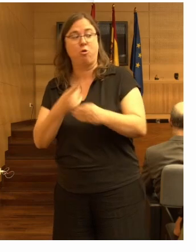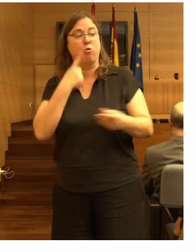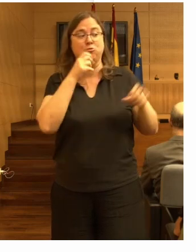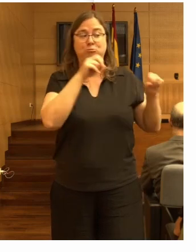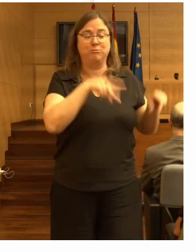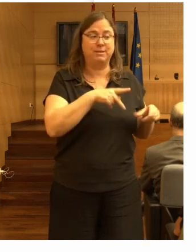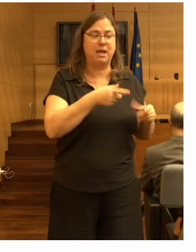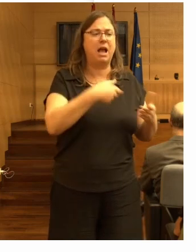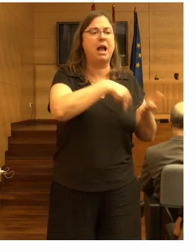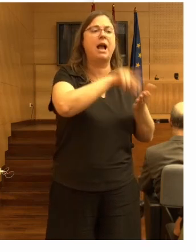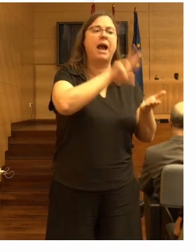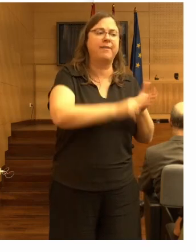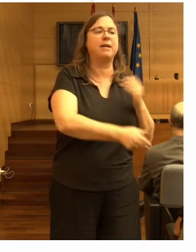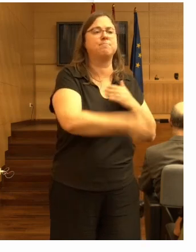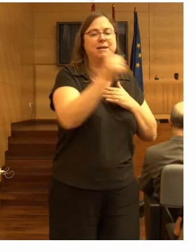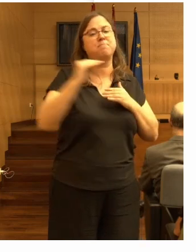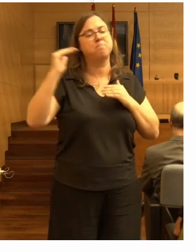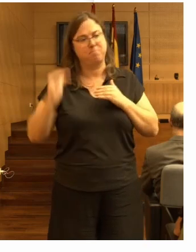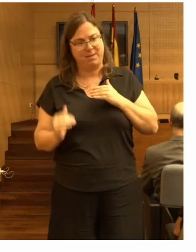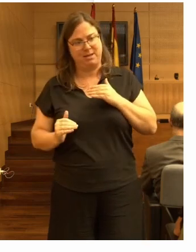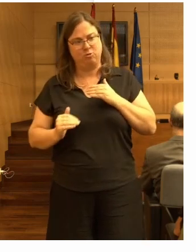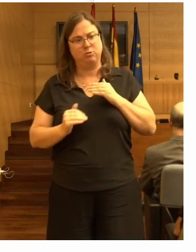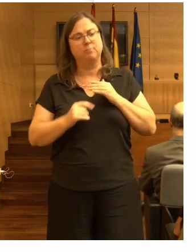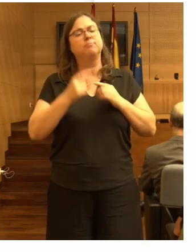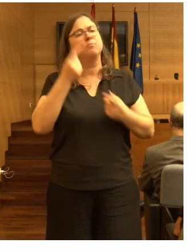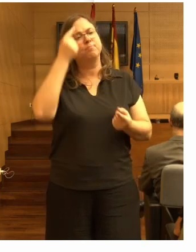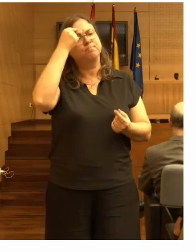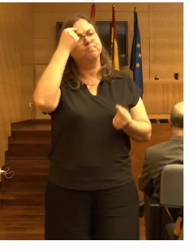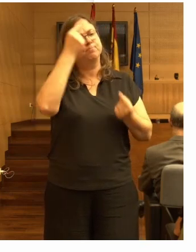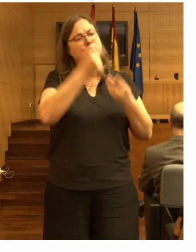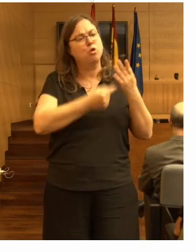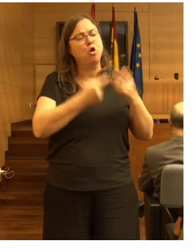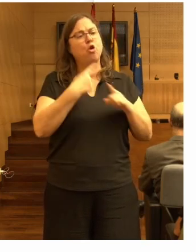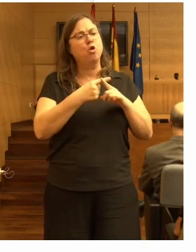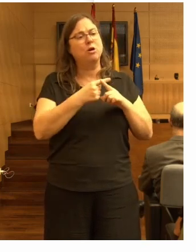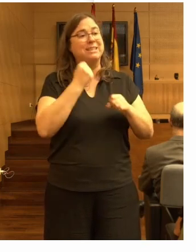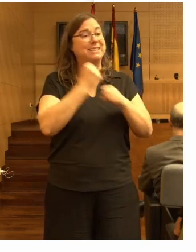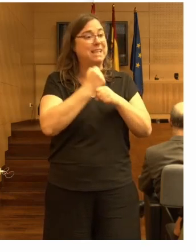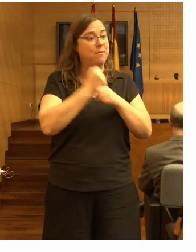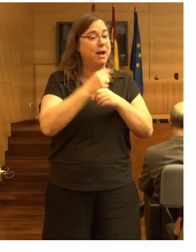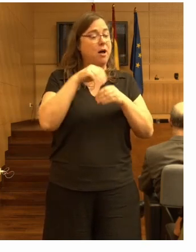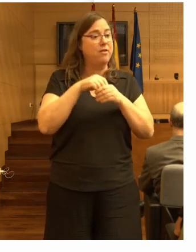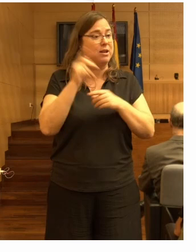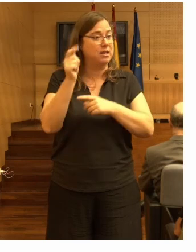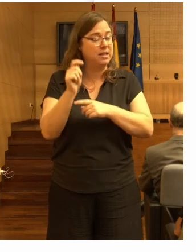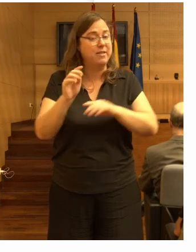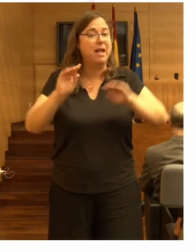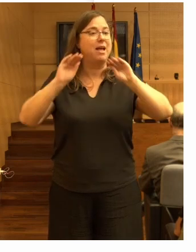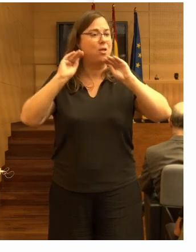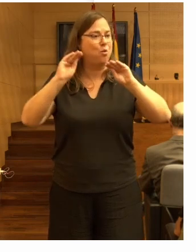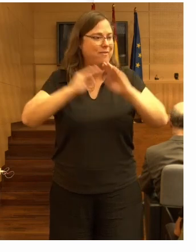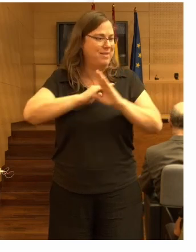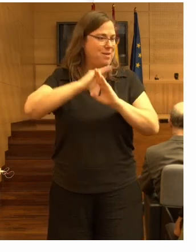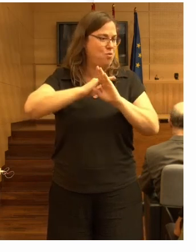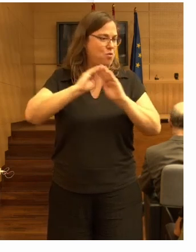y tiene en cuenta muchísimas cosas los trabajadores de las residencias en nivel educativo